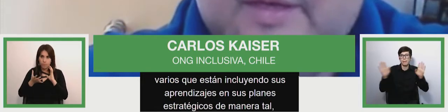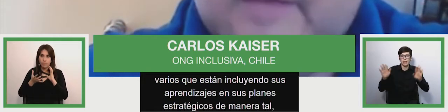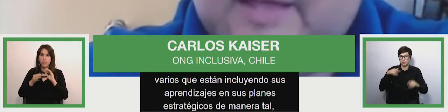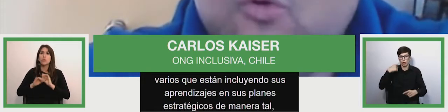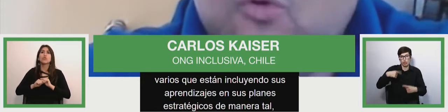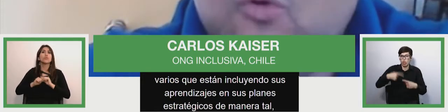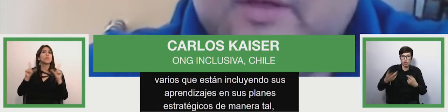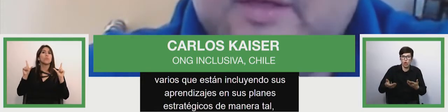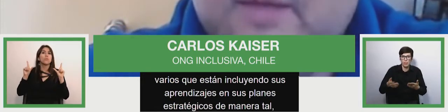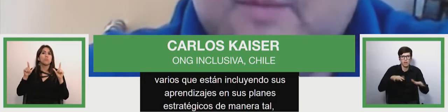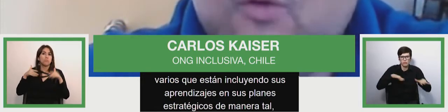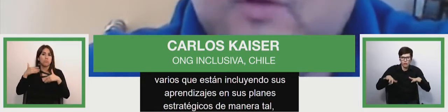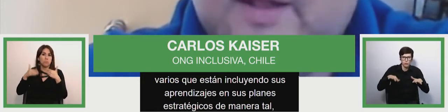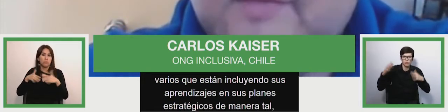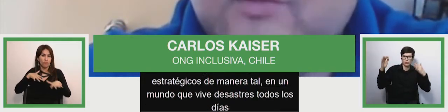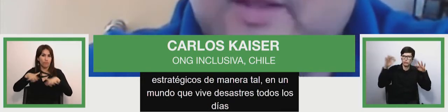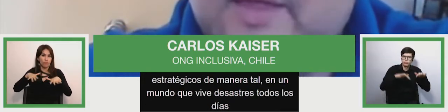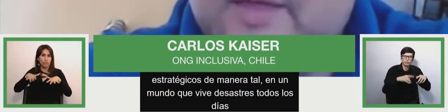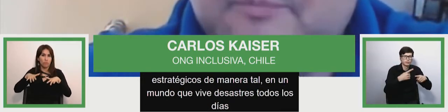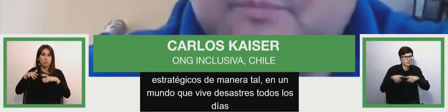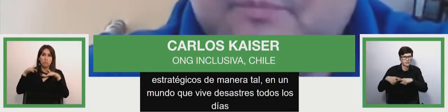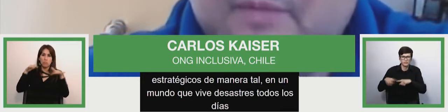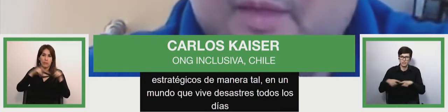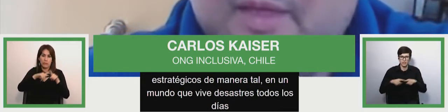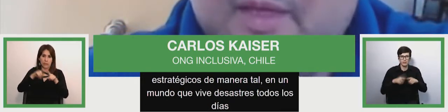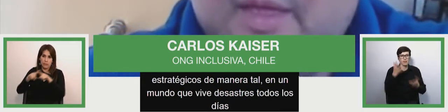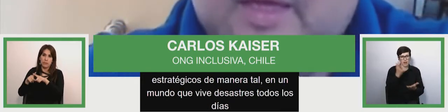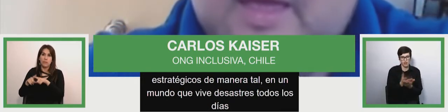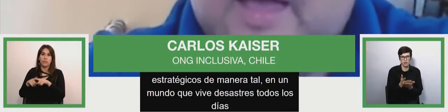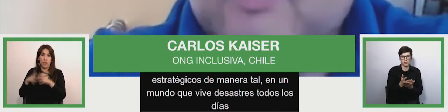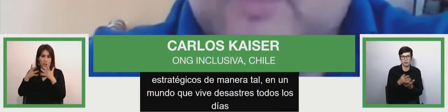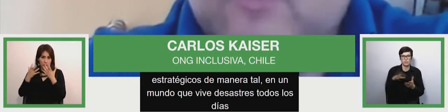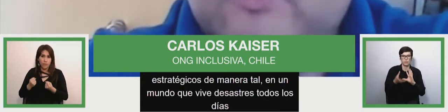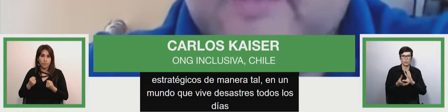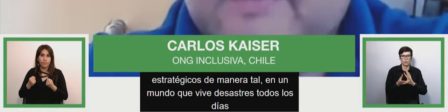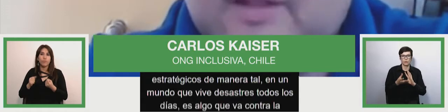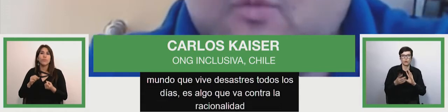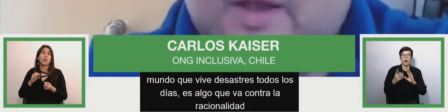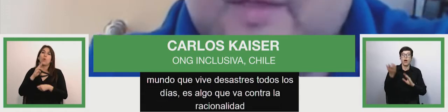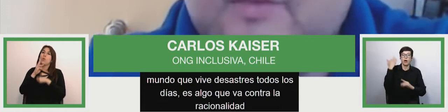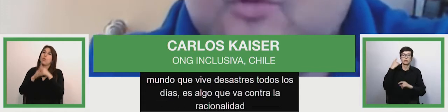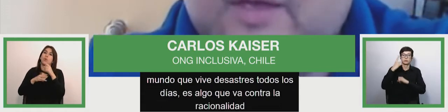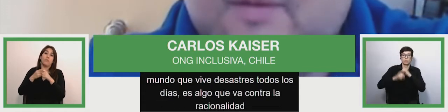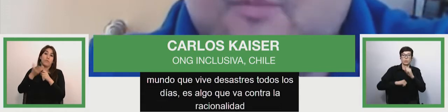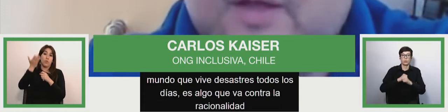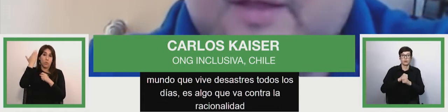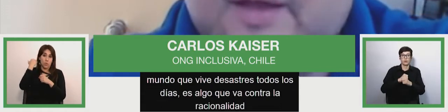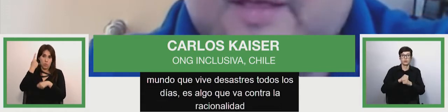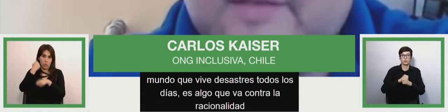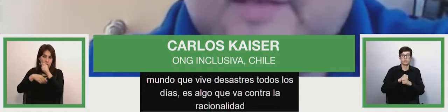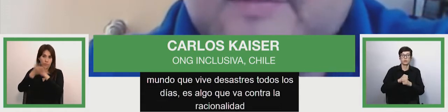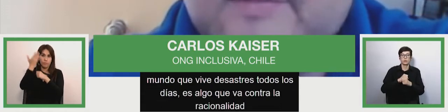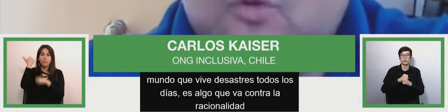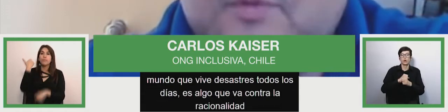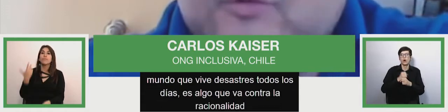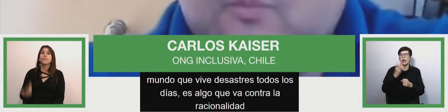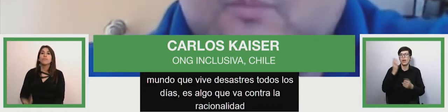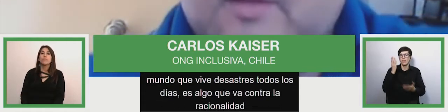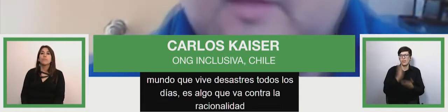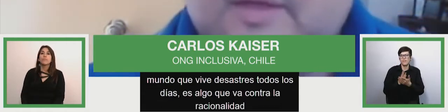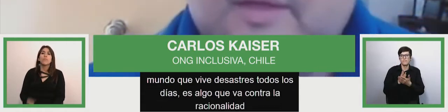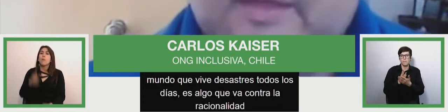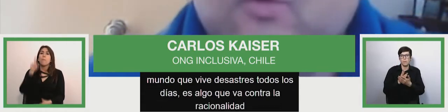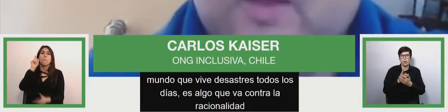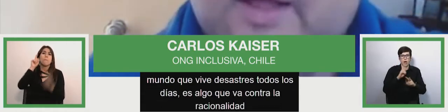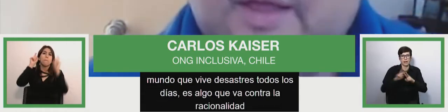es algo que va contra la racionalidad hace un año atrás si alguien hubiera dicho que íbamos a tener que hacer casi todo por Zoom